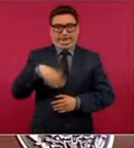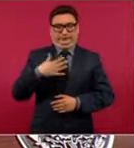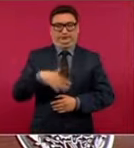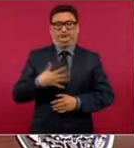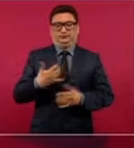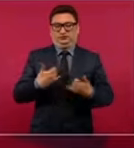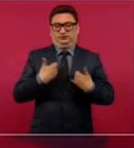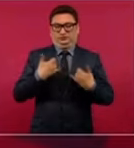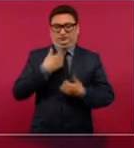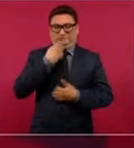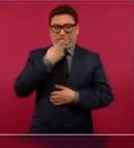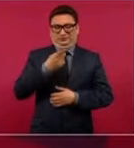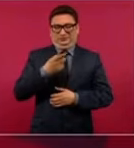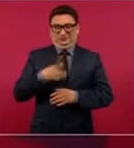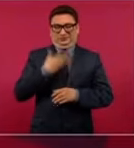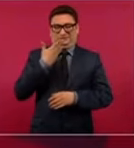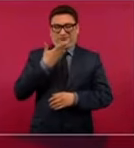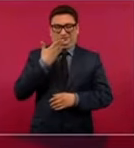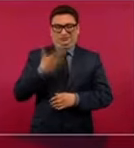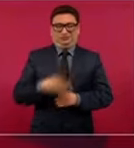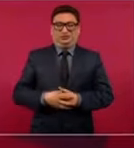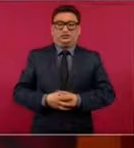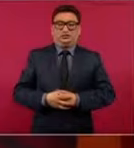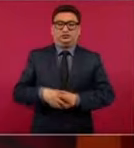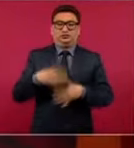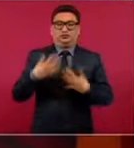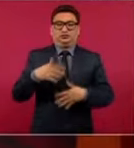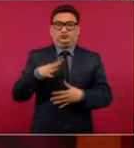avanzar, León.